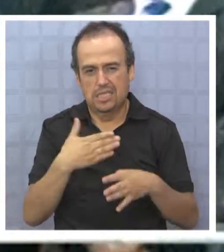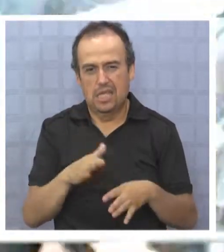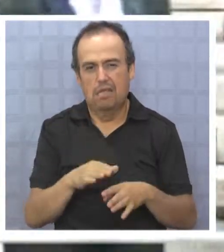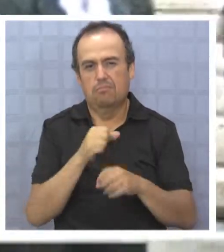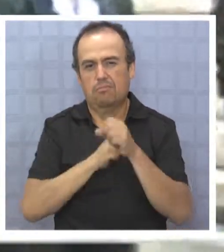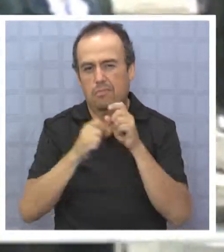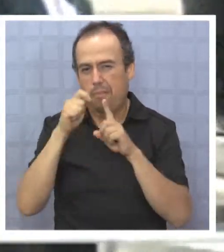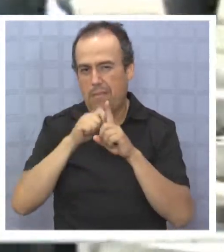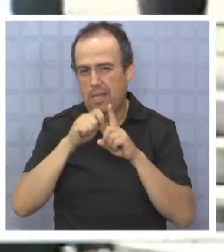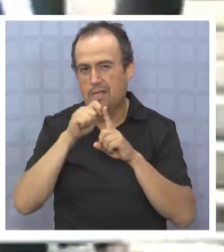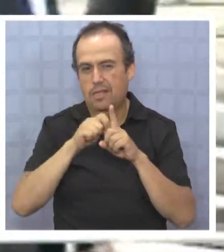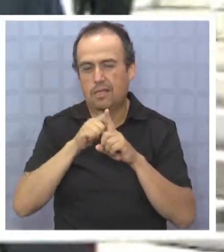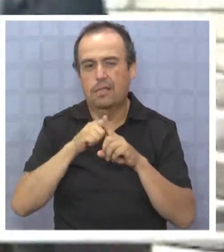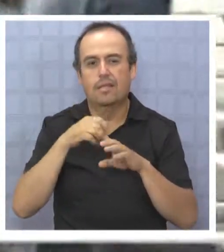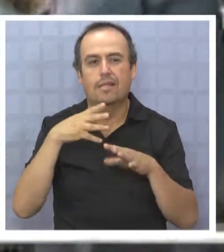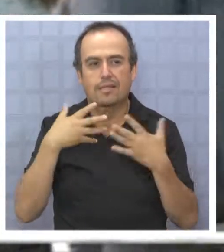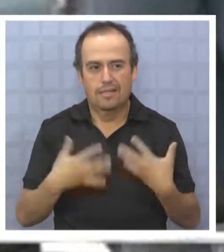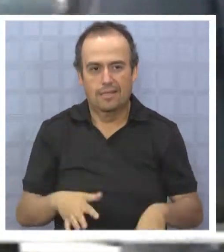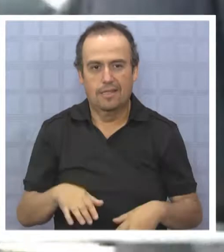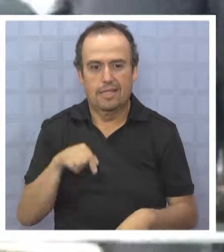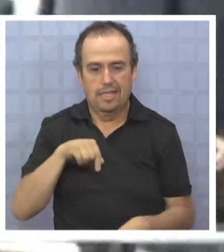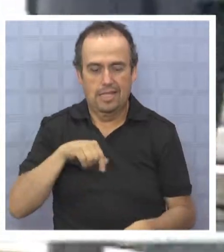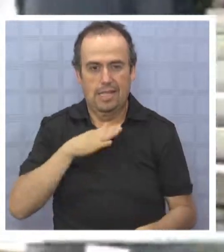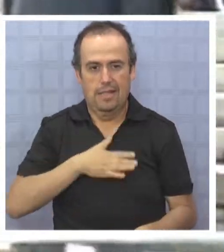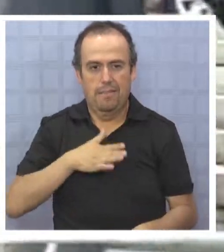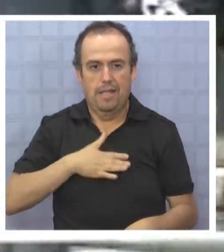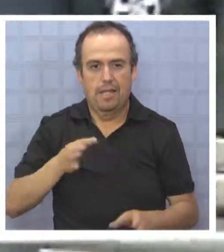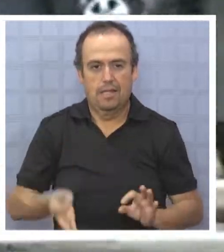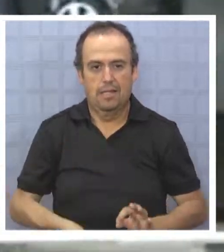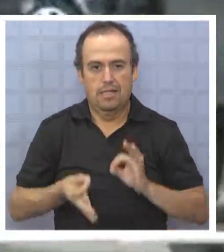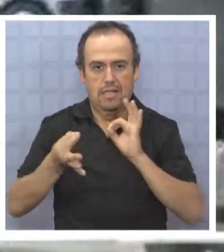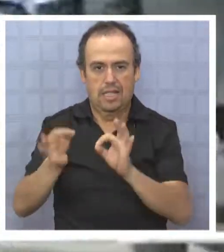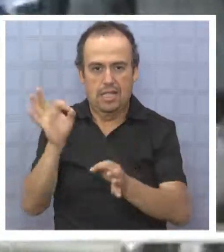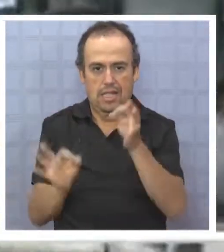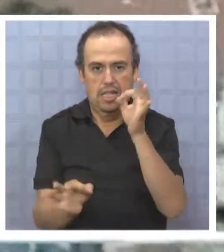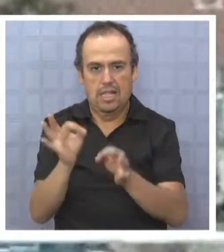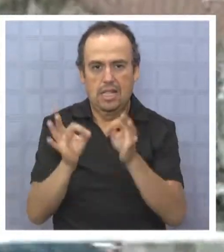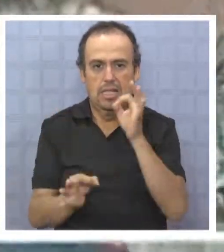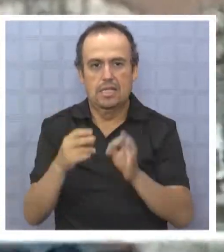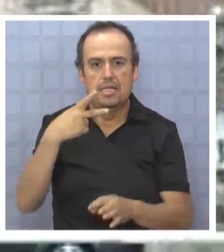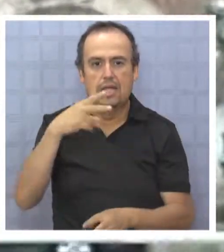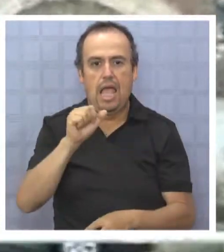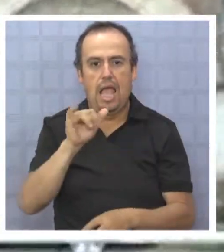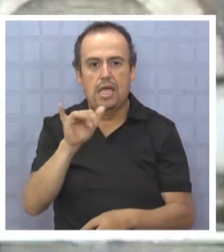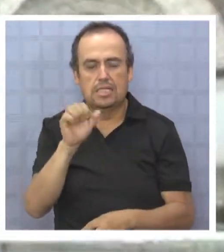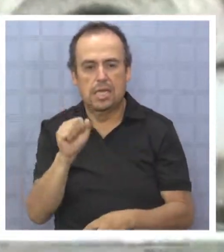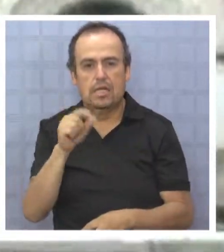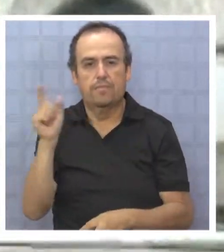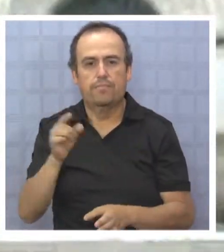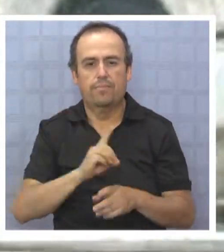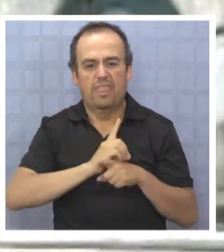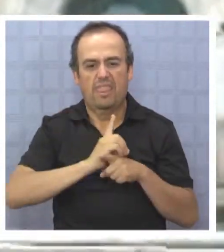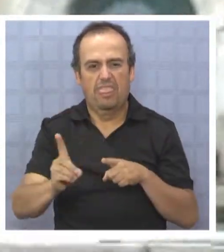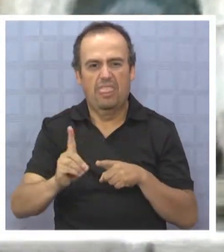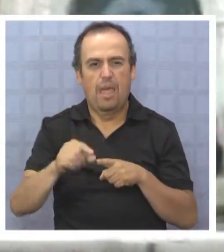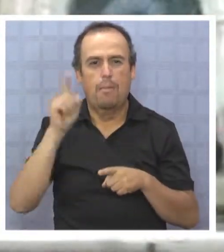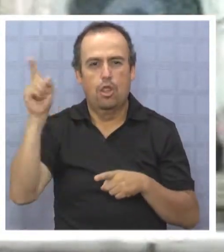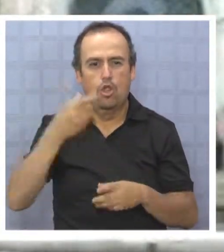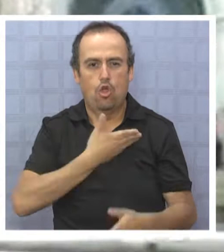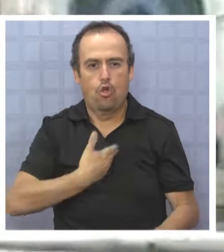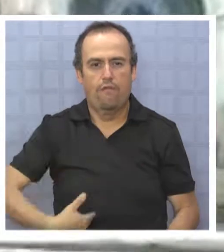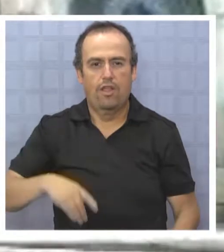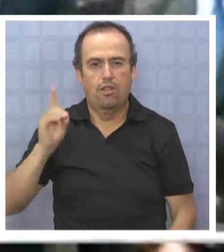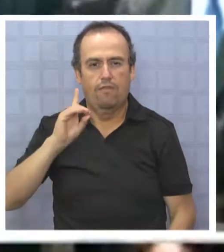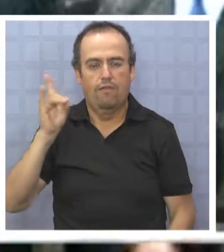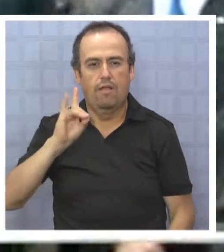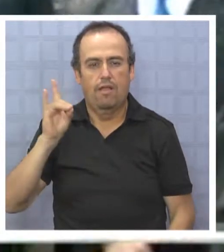meses, finalmente este martes ingresó al Tribunal de Justicia de La Haya la demanda que interpone el gobierno boliviano para